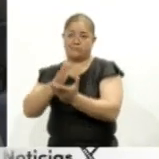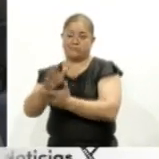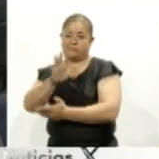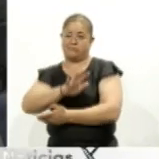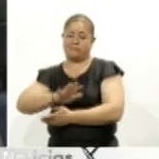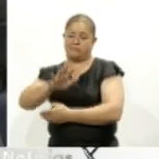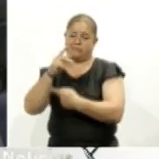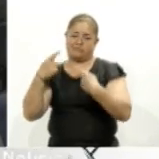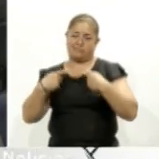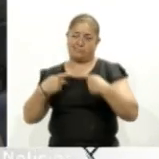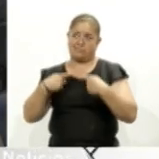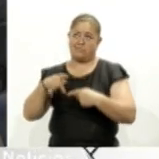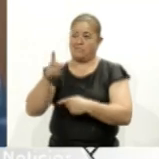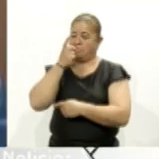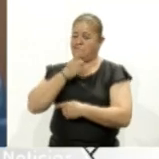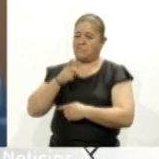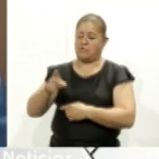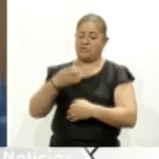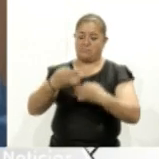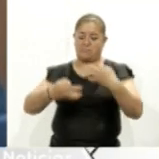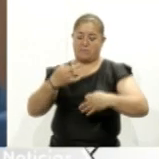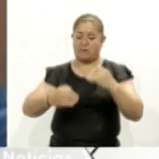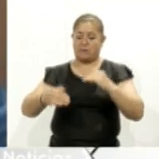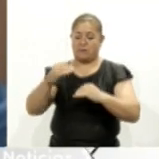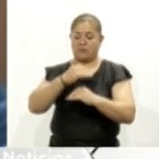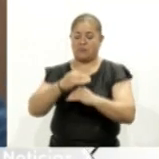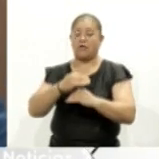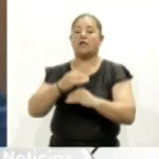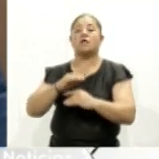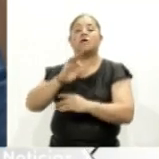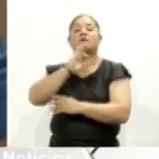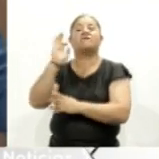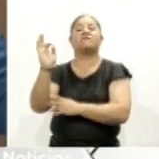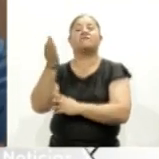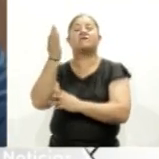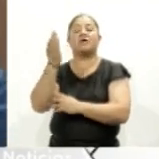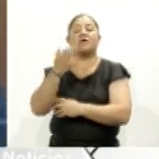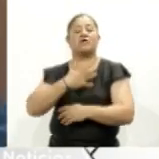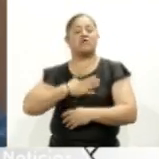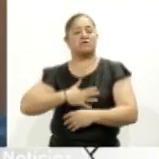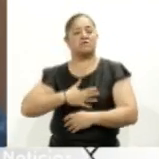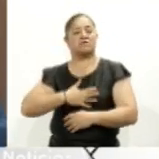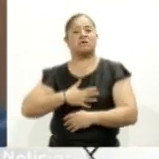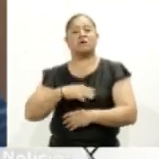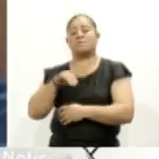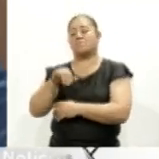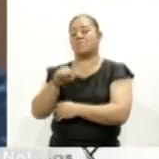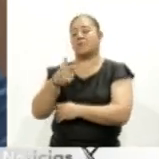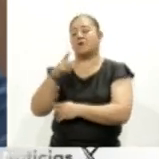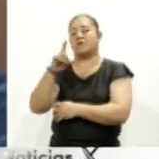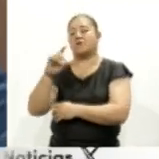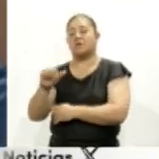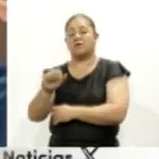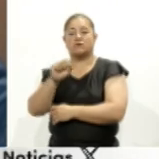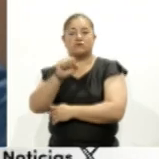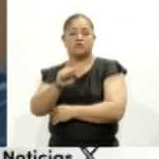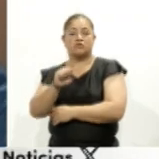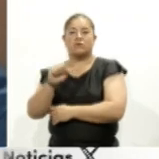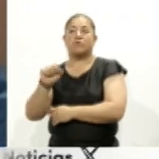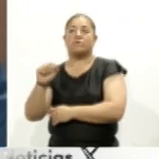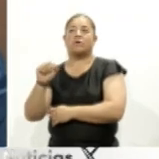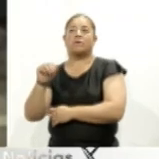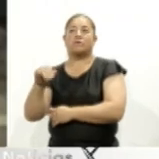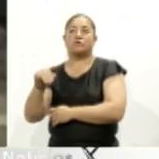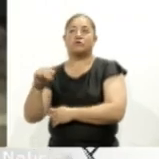víctimas. Así lo mencionó la magistrada del Tribunal Federal de Justicia Administrativa, Magda Zulema Mosri Gutiérrez. Al participar